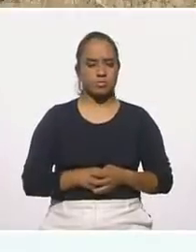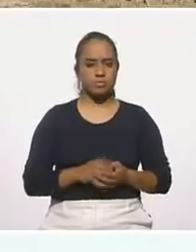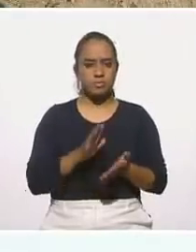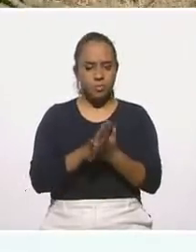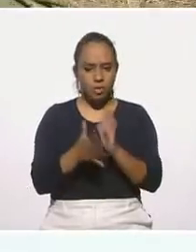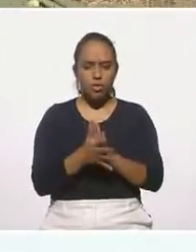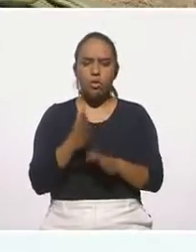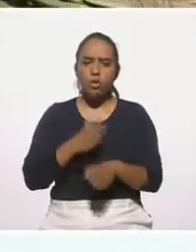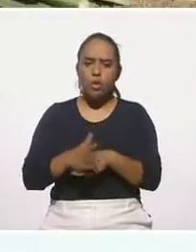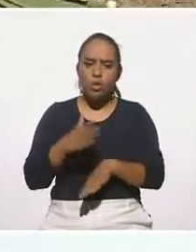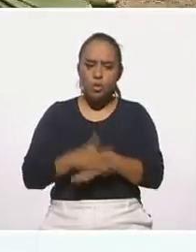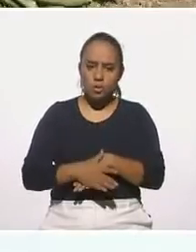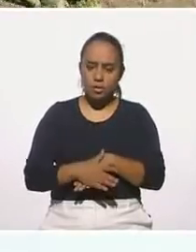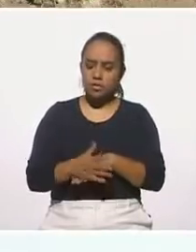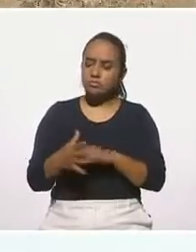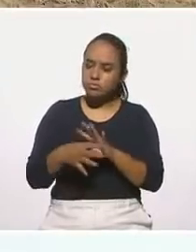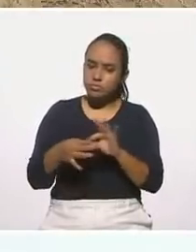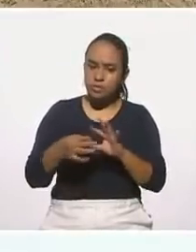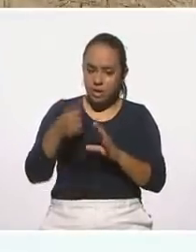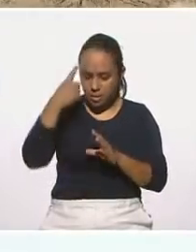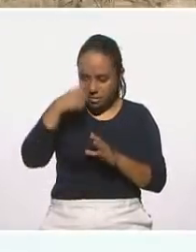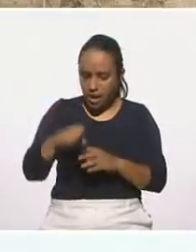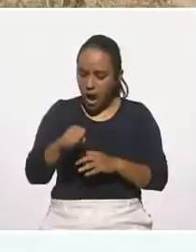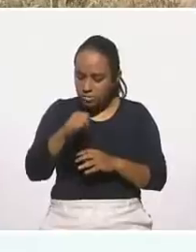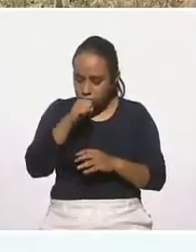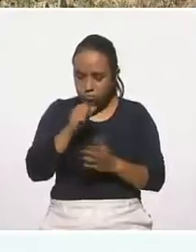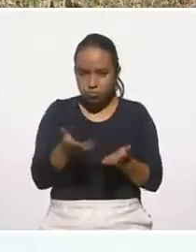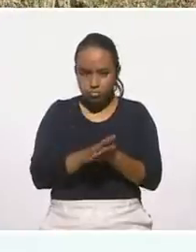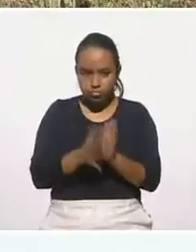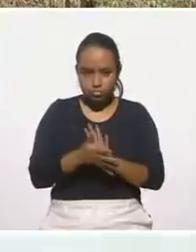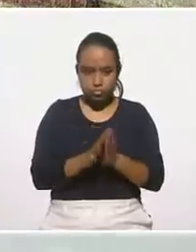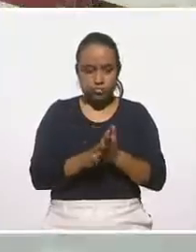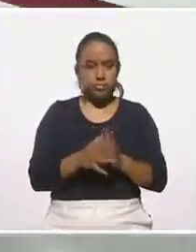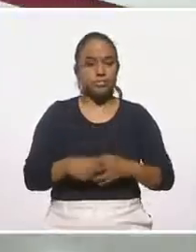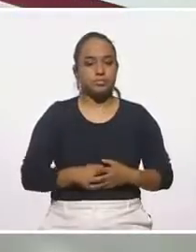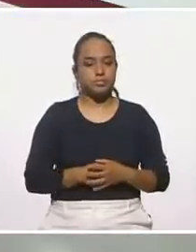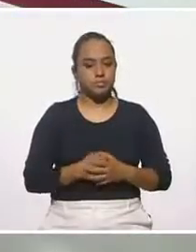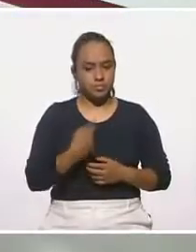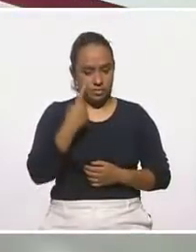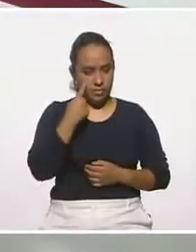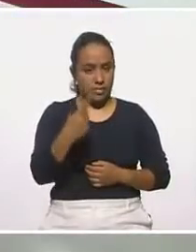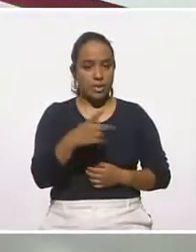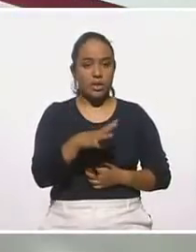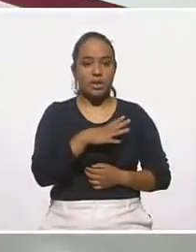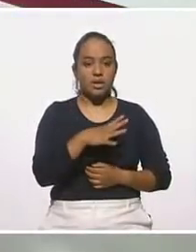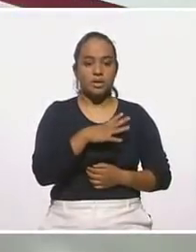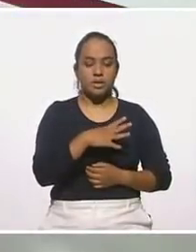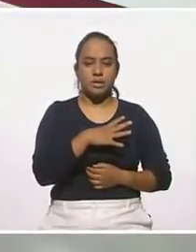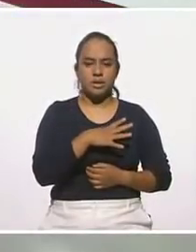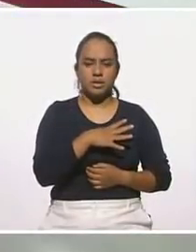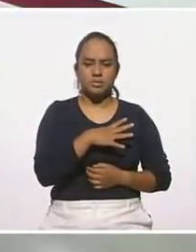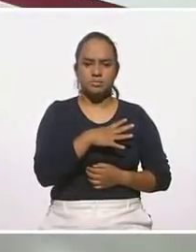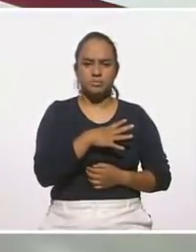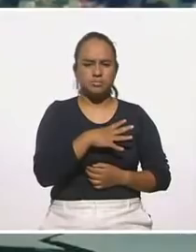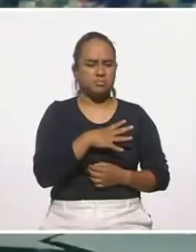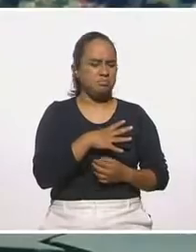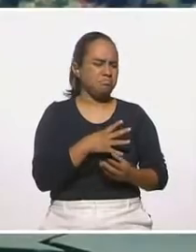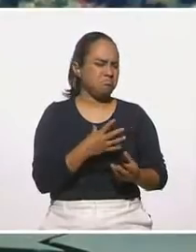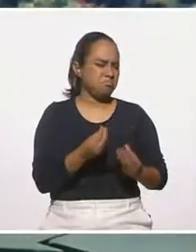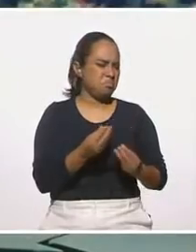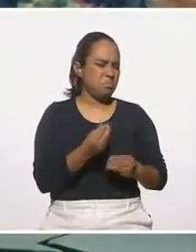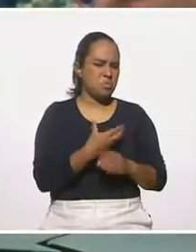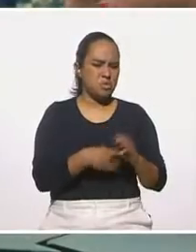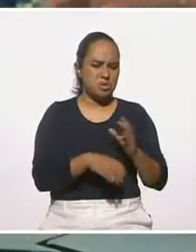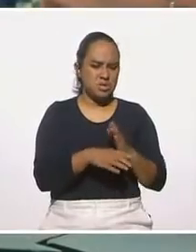las tortillas de nopal, ya nos los dices para acompañar. Sí, que nos están pidiendo. Miren, aquí tenemos, hay multitud de